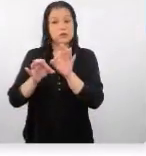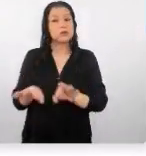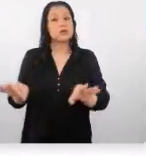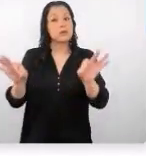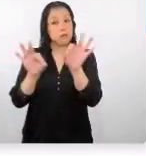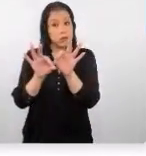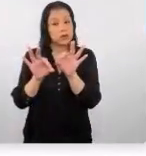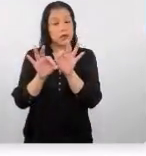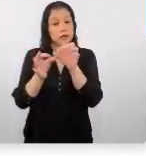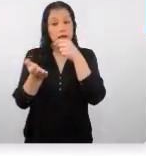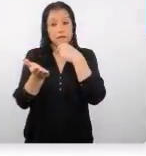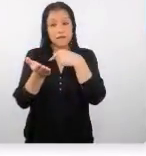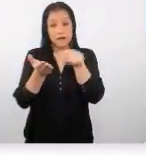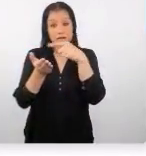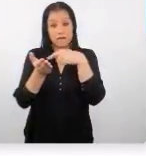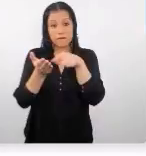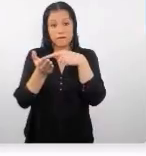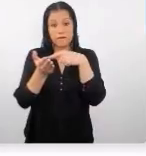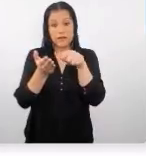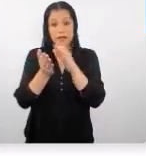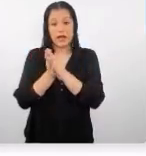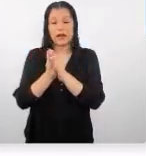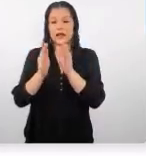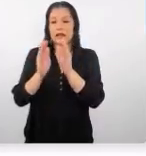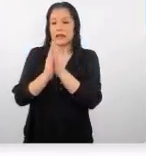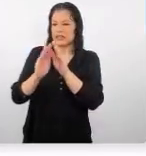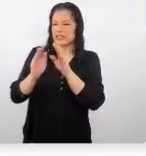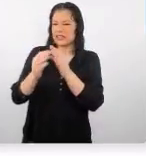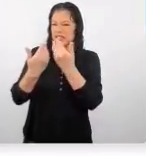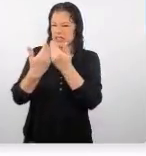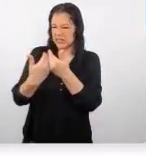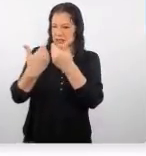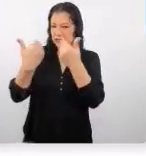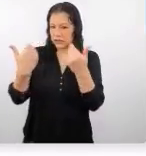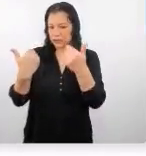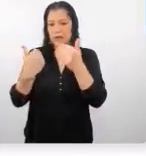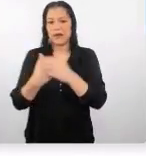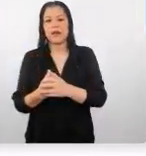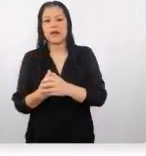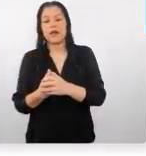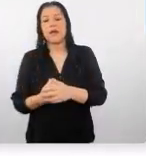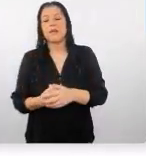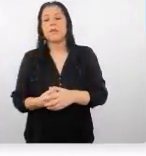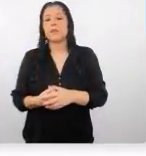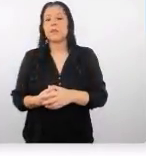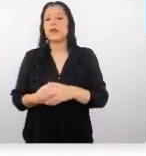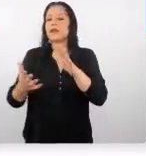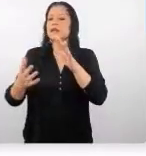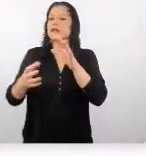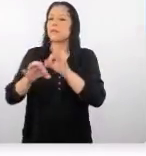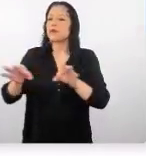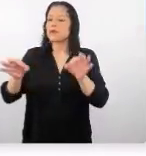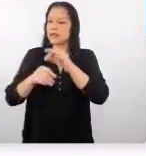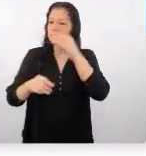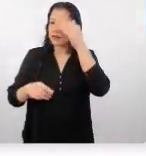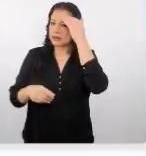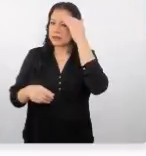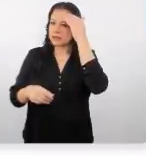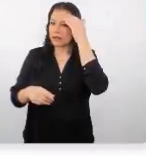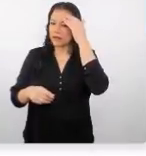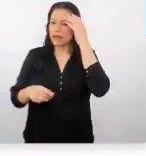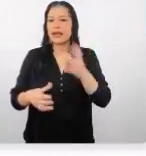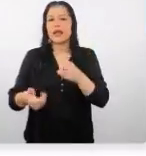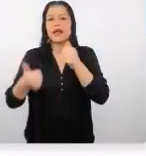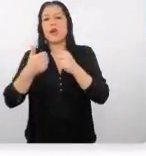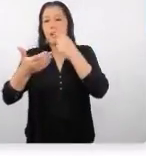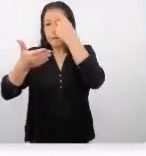enviarla de manera desglosar ¿no? para el agente chino es muy importante conocer el desglose de